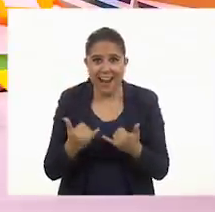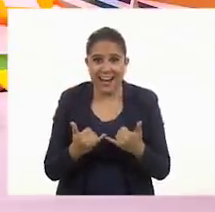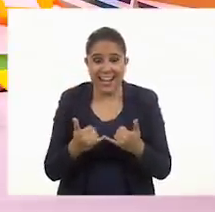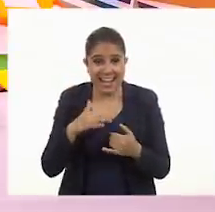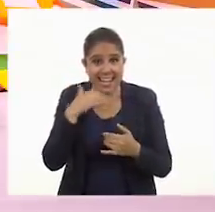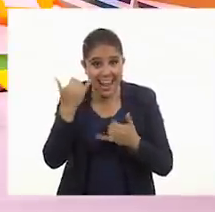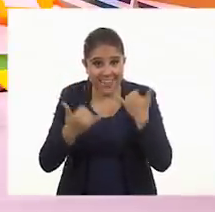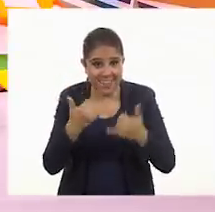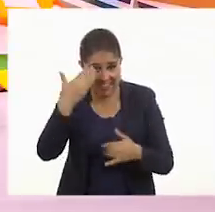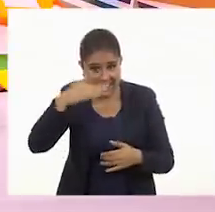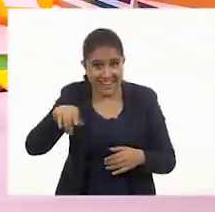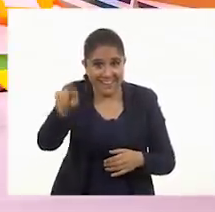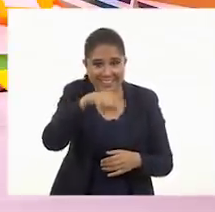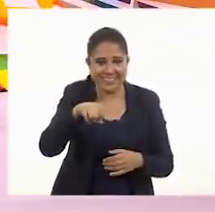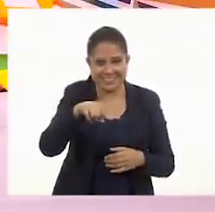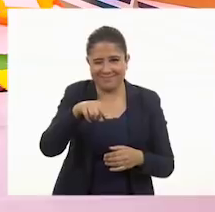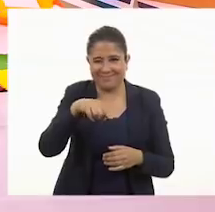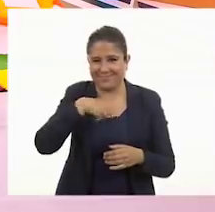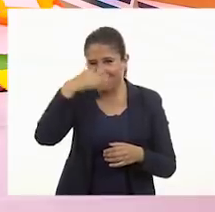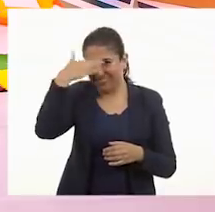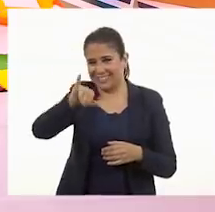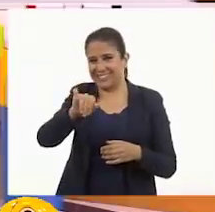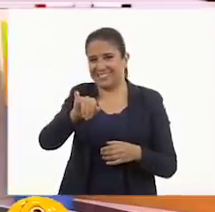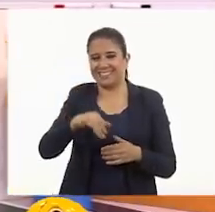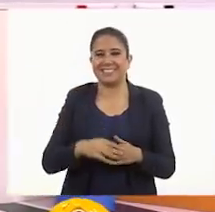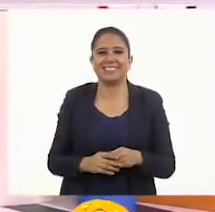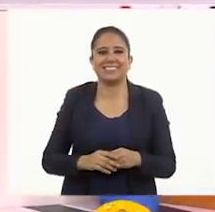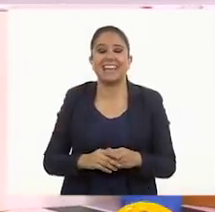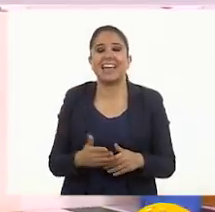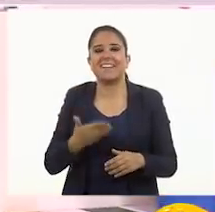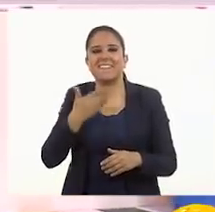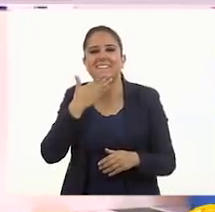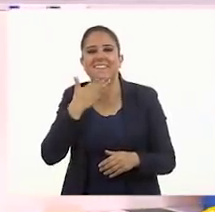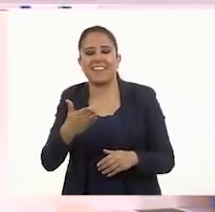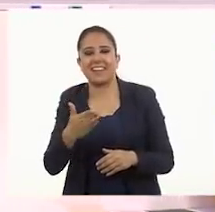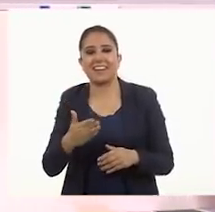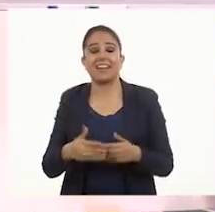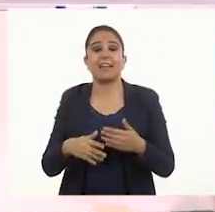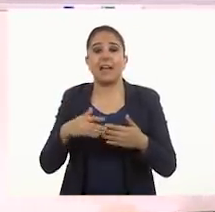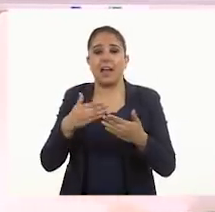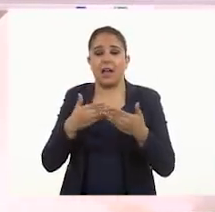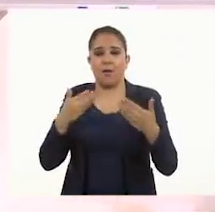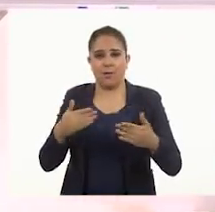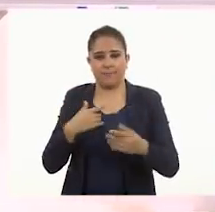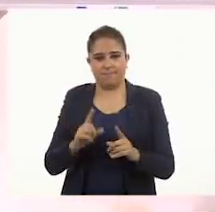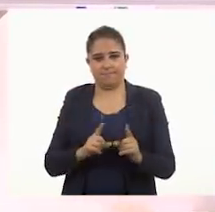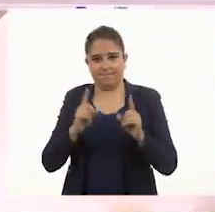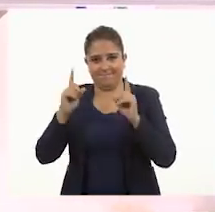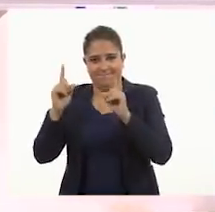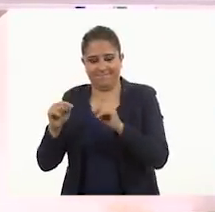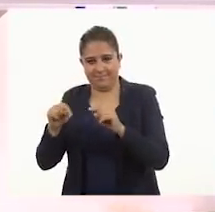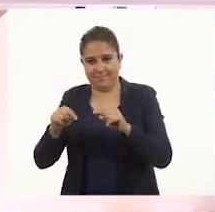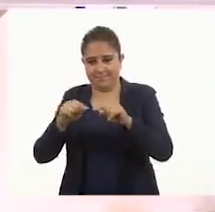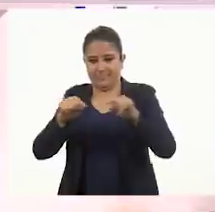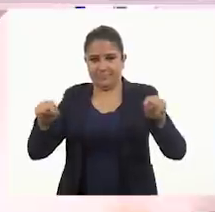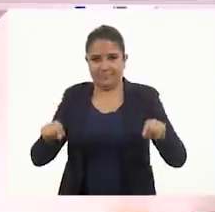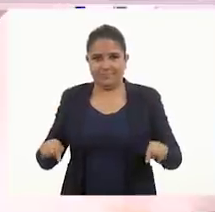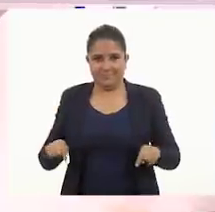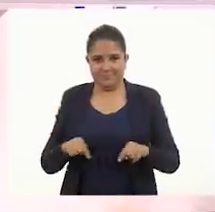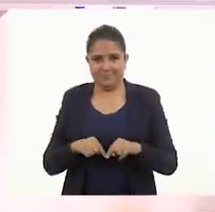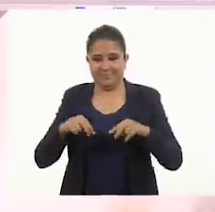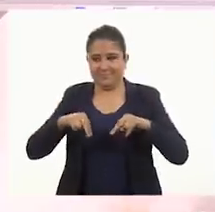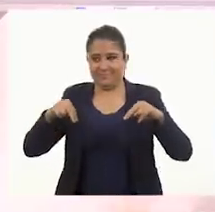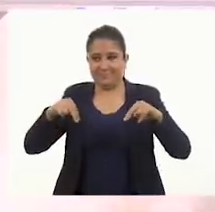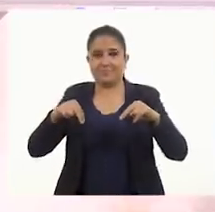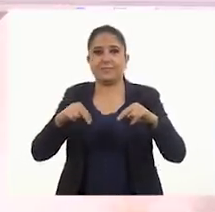saber cómo se juega? Yo sé que sí. Bien. Vamos a trasladarnos a nuestro tapete y nos vamos a